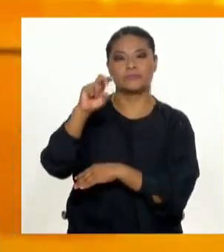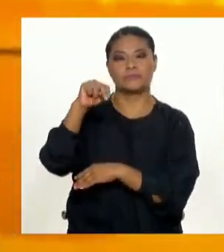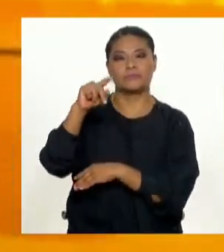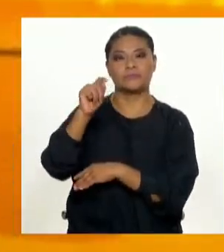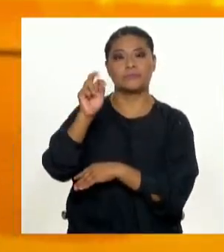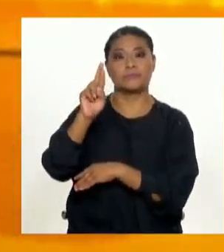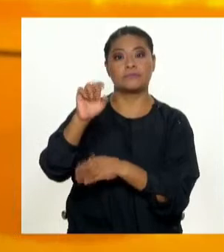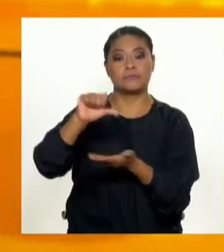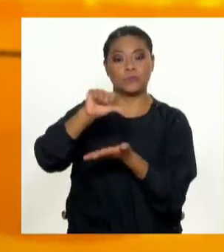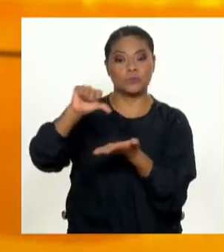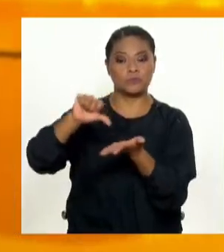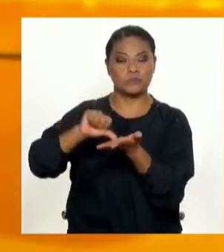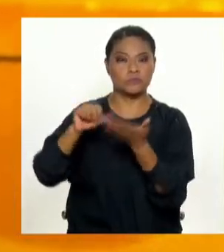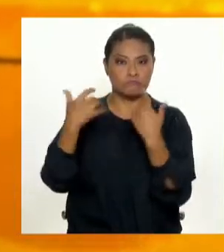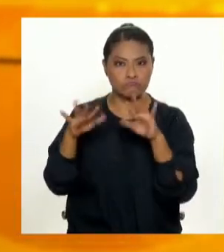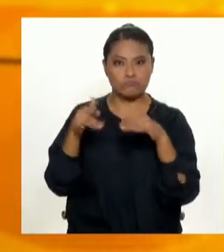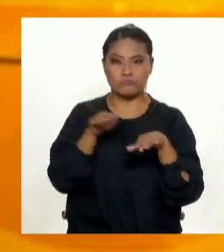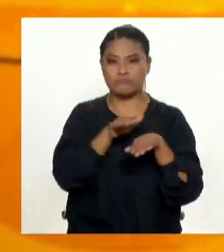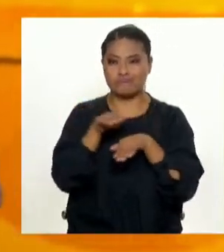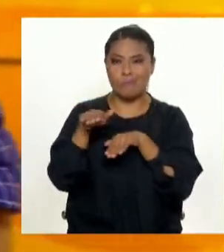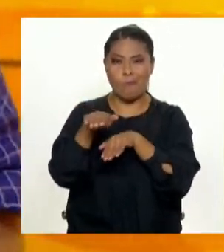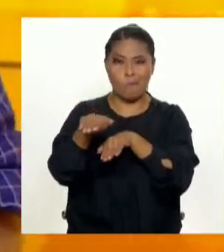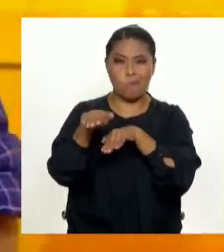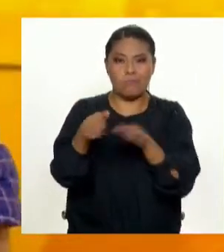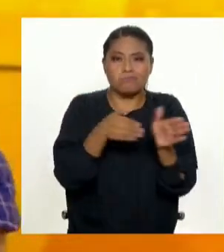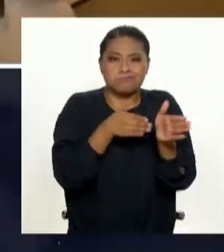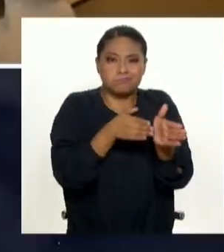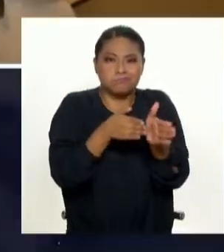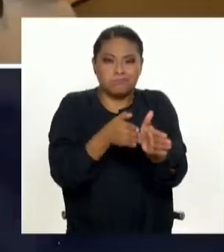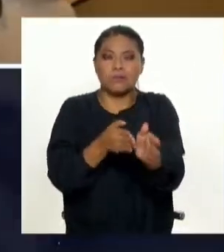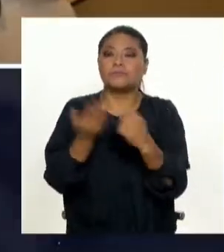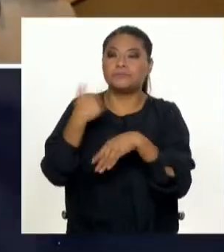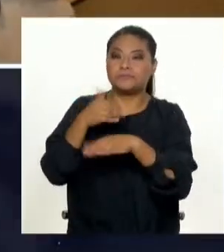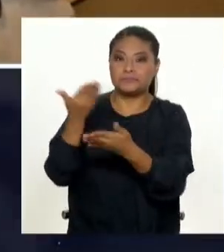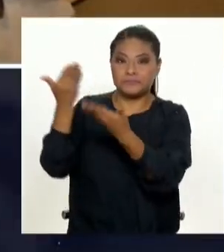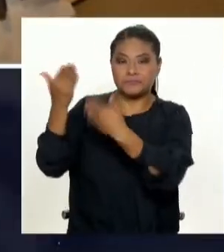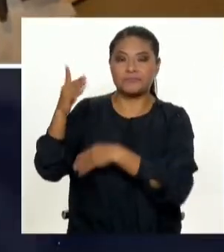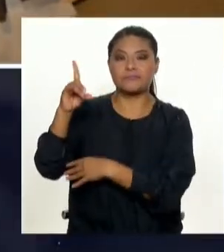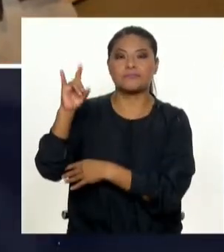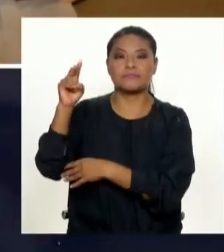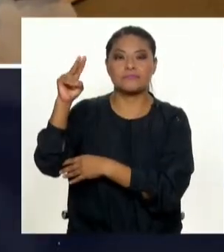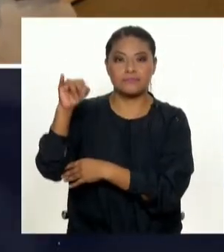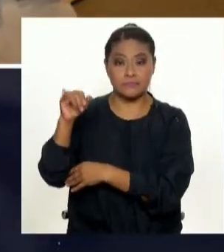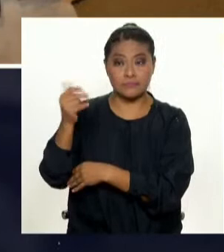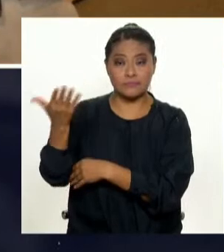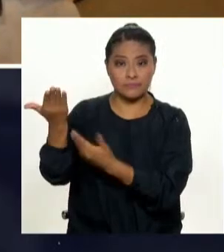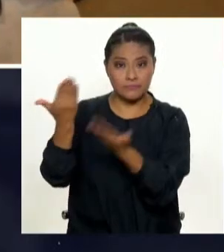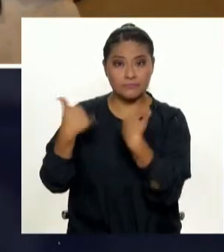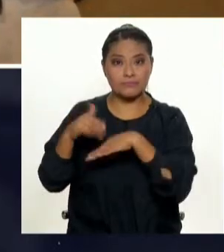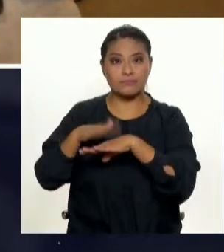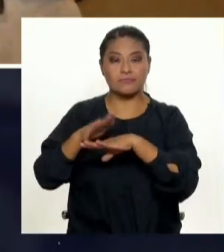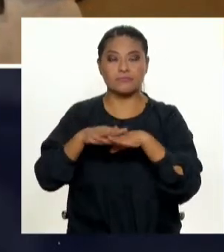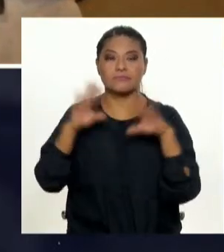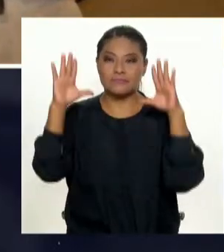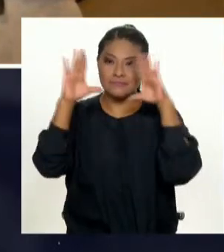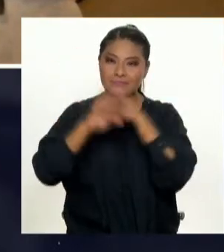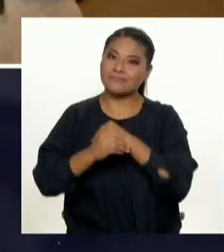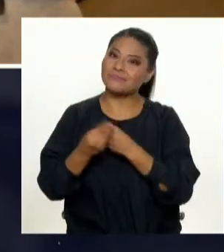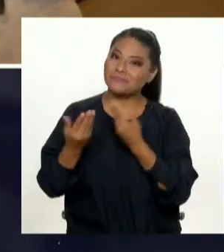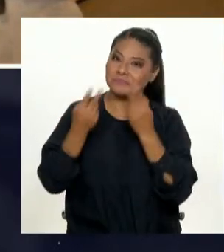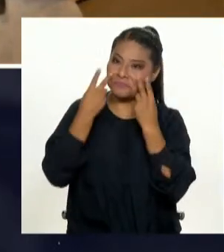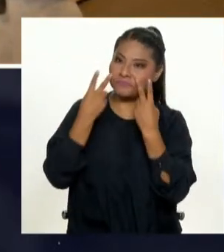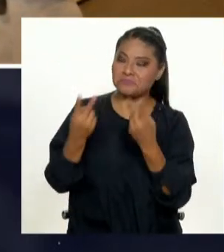que está sucediendo y por eso es se ha trasladado hasta el punto nuestro compañero Dean Cárdenas, quien nos tiene ya a esta hora de la noche. Dean, te vemos ya